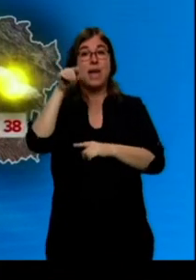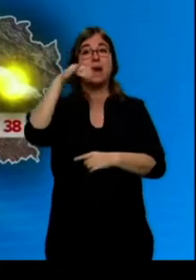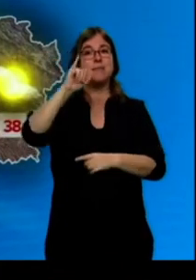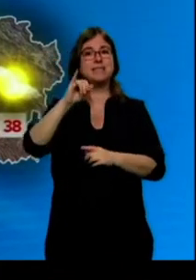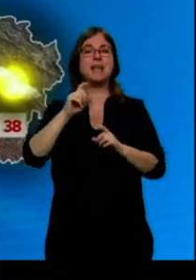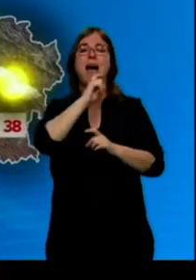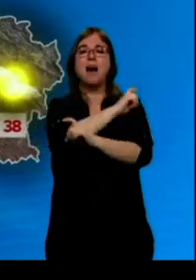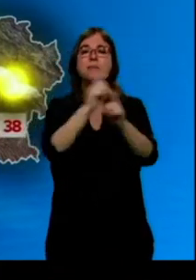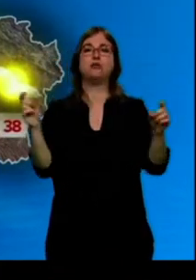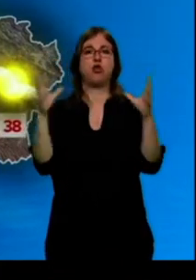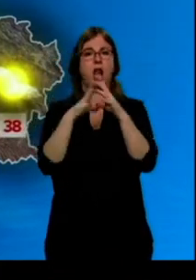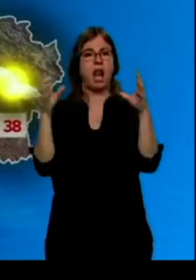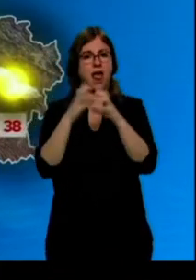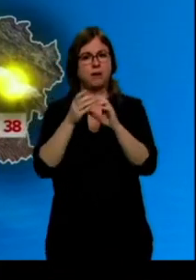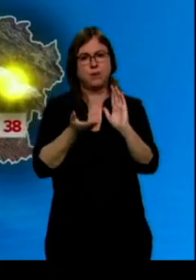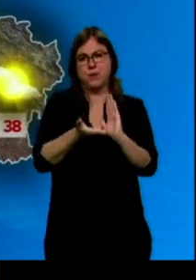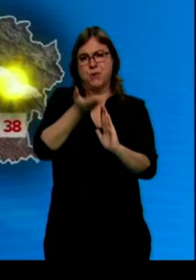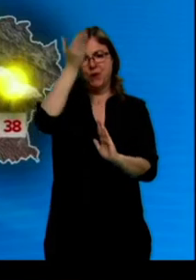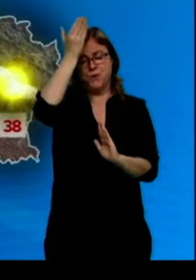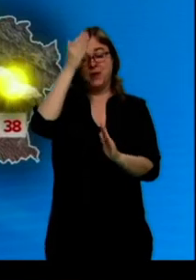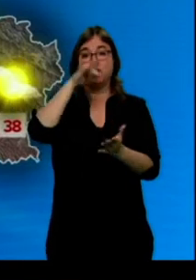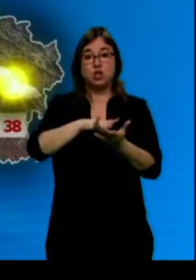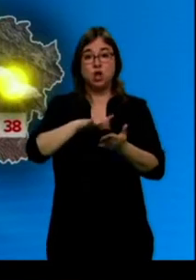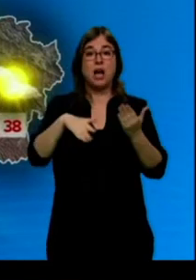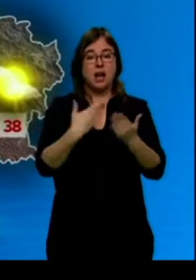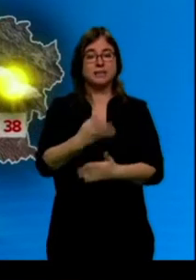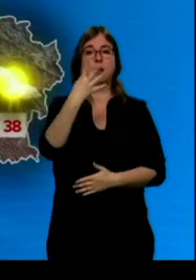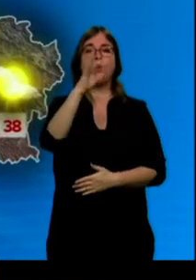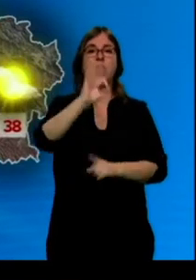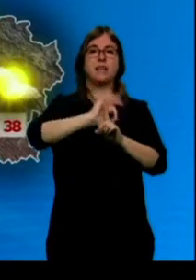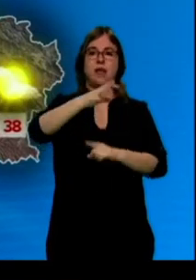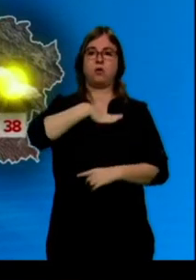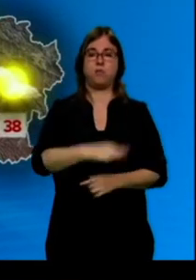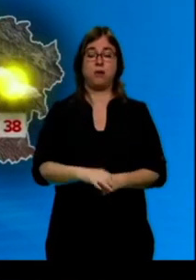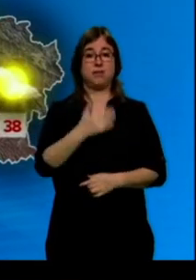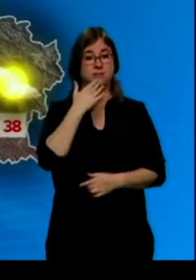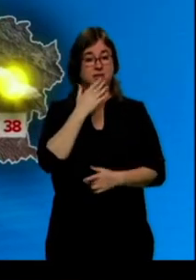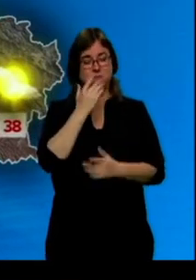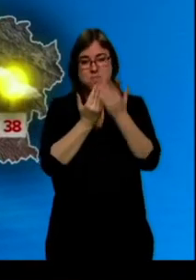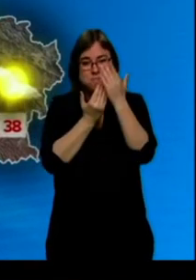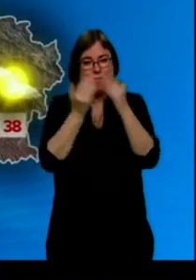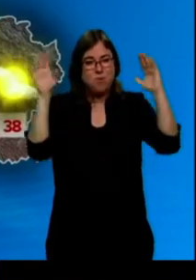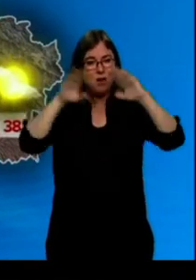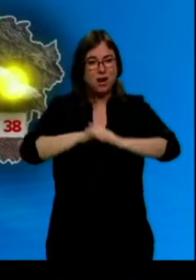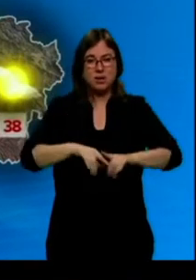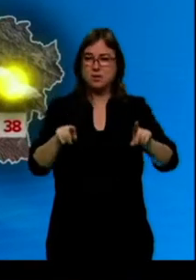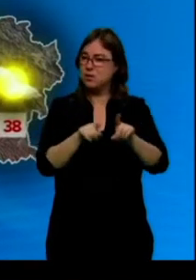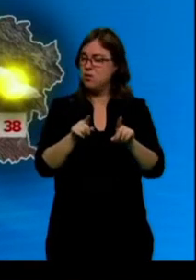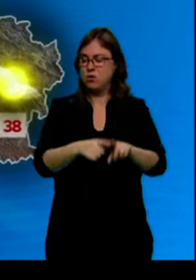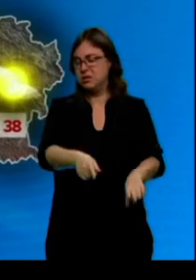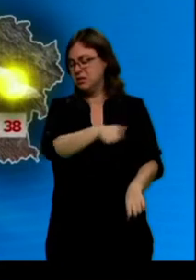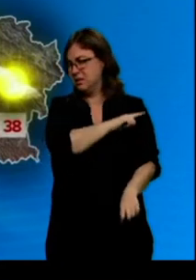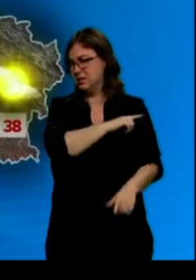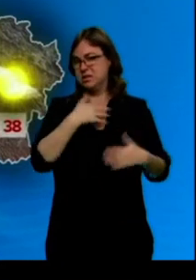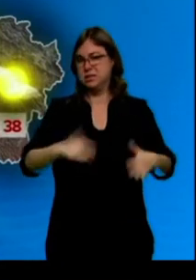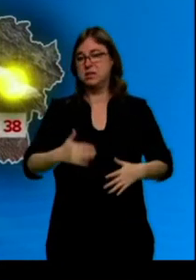altas temperaturas, que se prevé que lleguen a alcanzar los 40 grados. Si hablamos de las madrugadas, también encontramos valores extremadamente altos, sobre